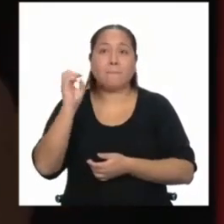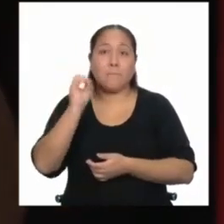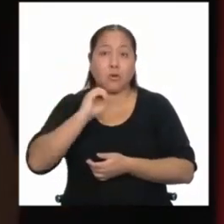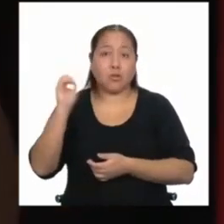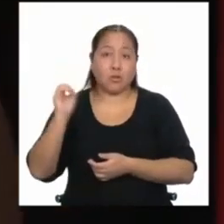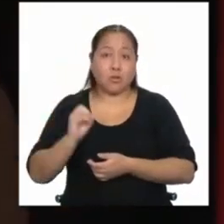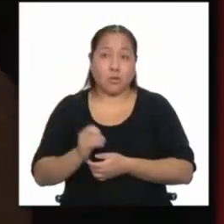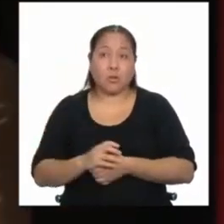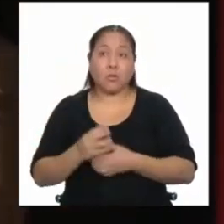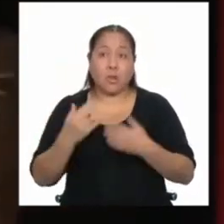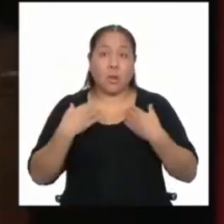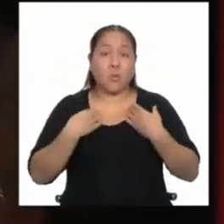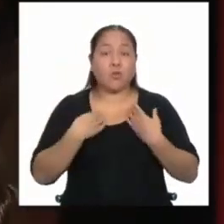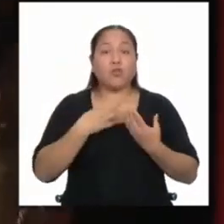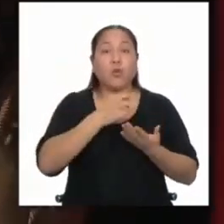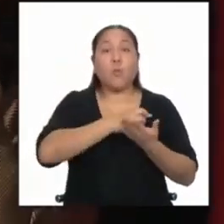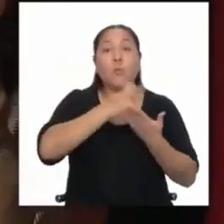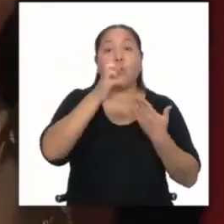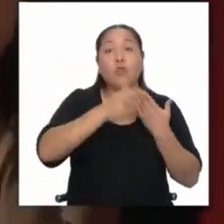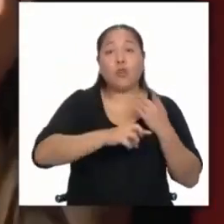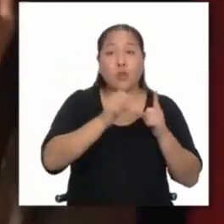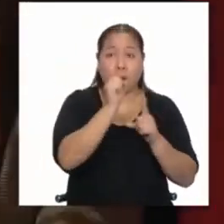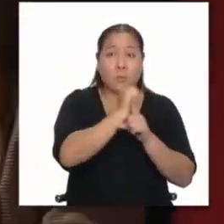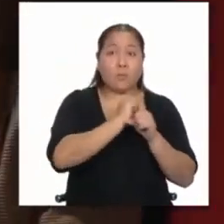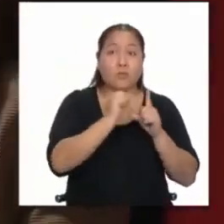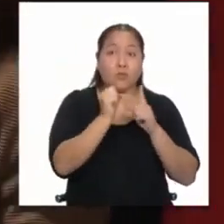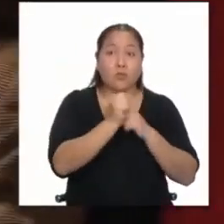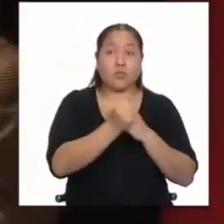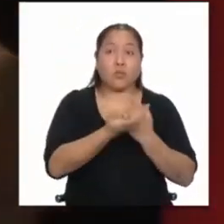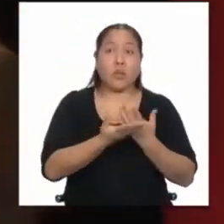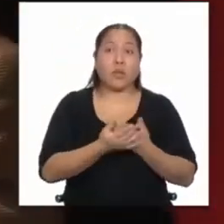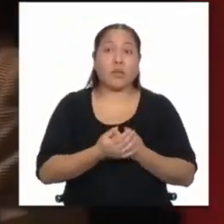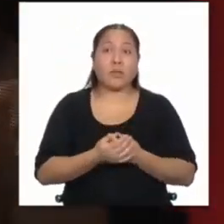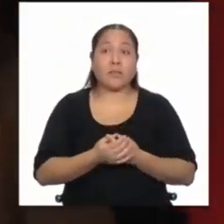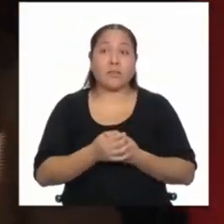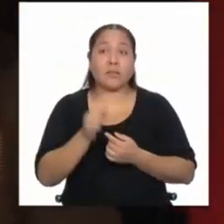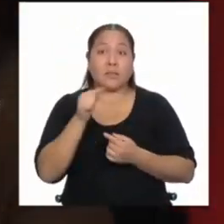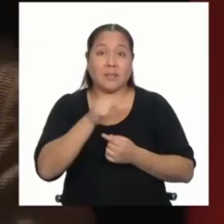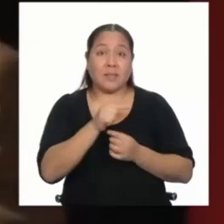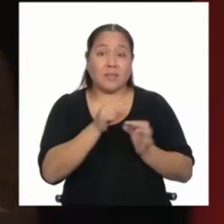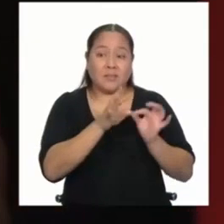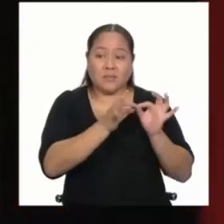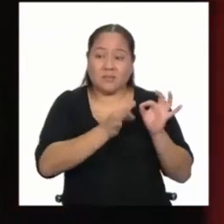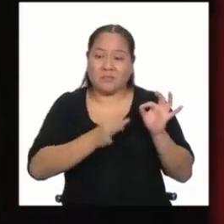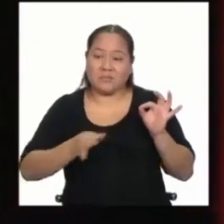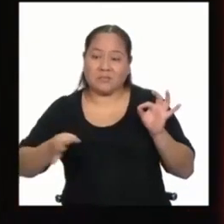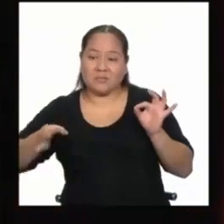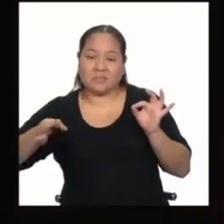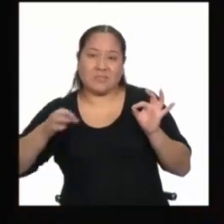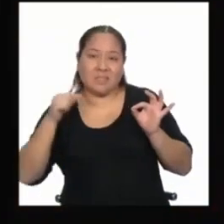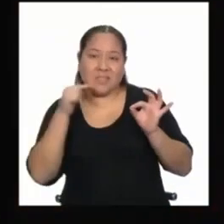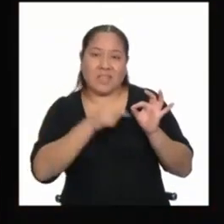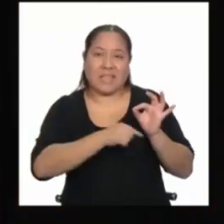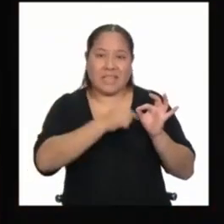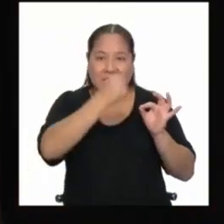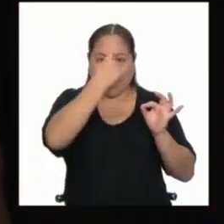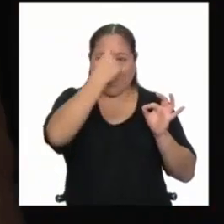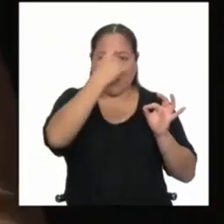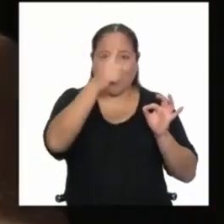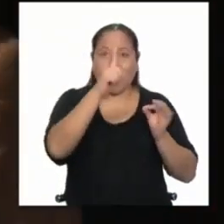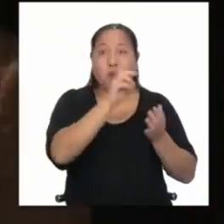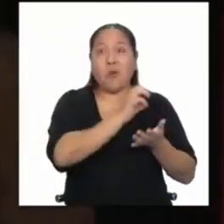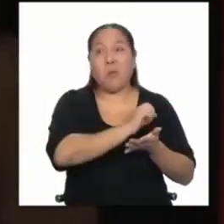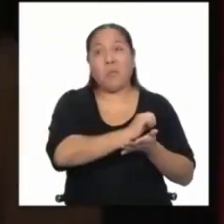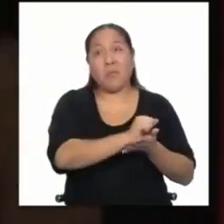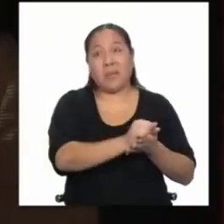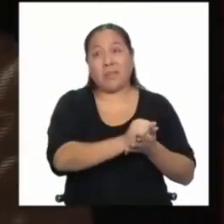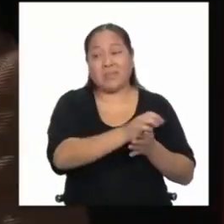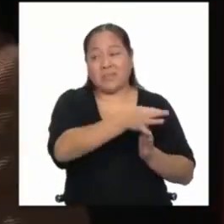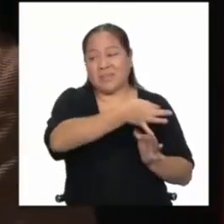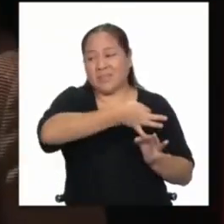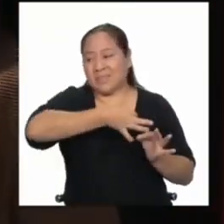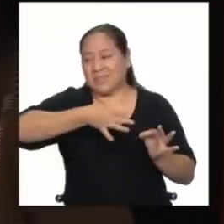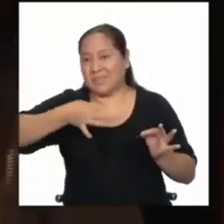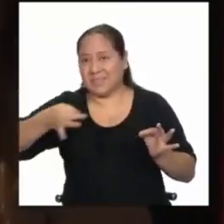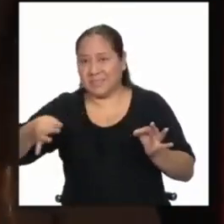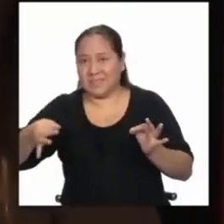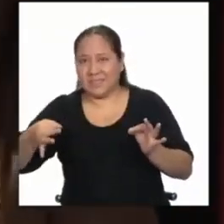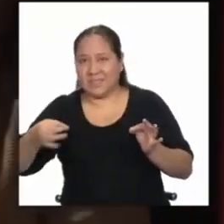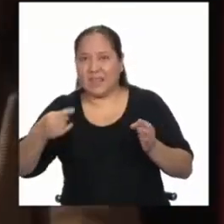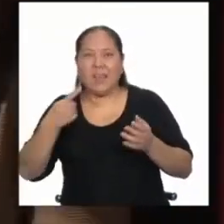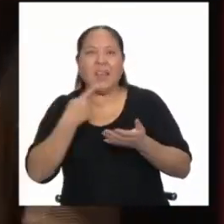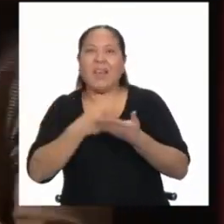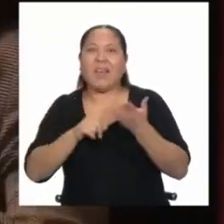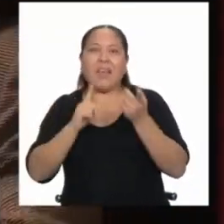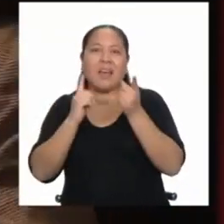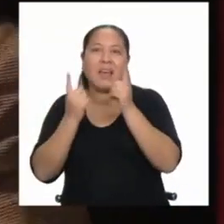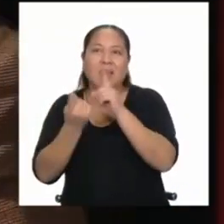que se los voy a contar un poco más, en que es el derivado de este sueño piloto de un mes, en lo que se ha convertido hoy, y lo que se ha